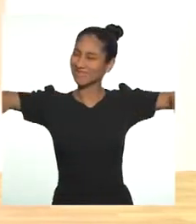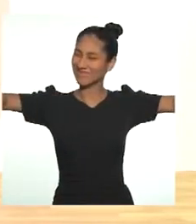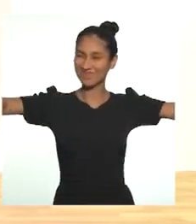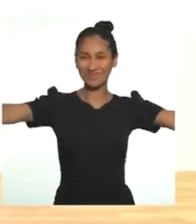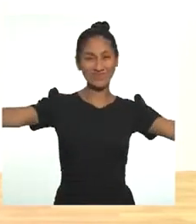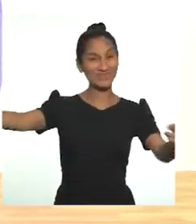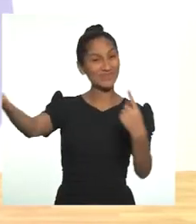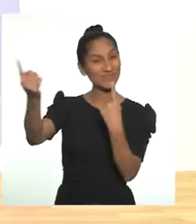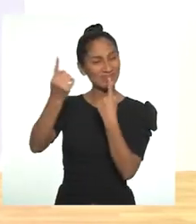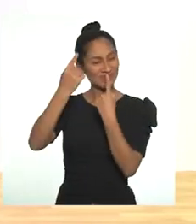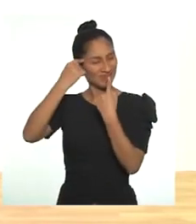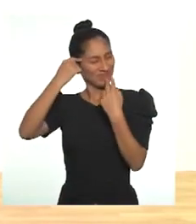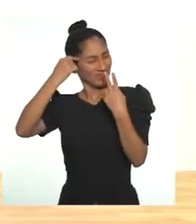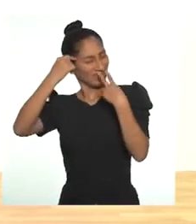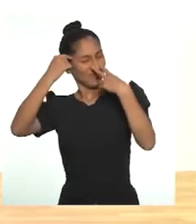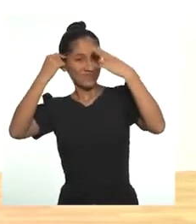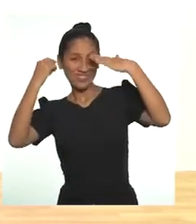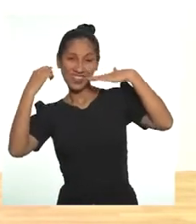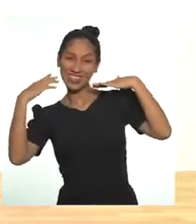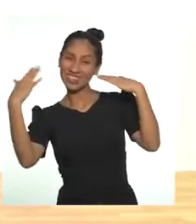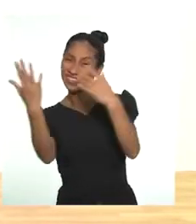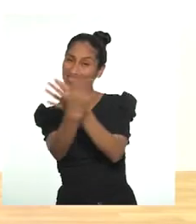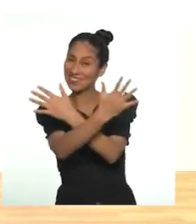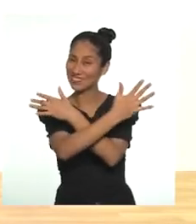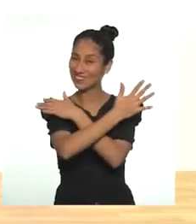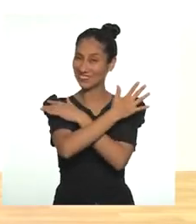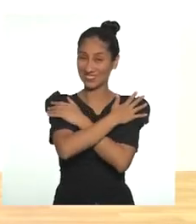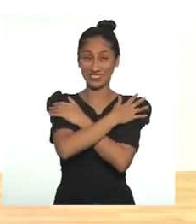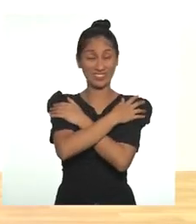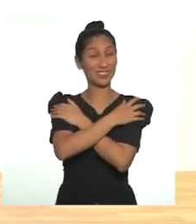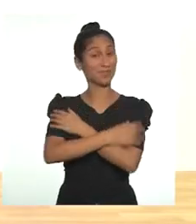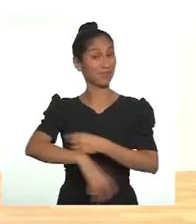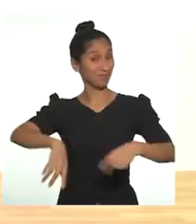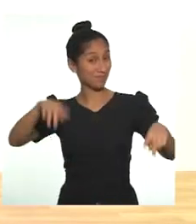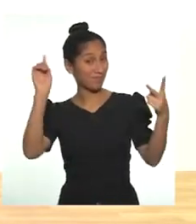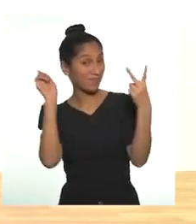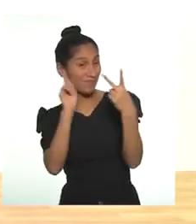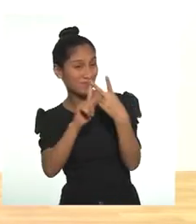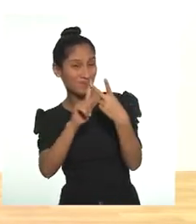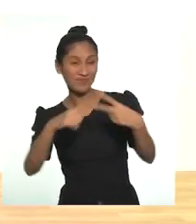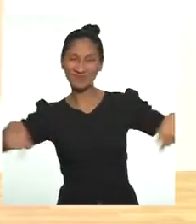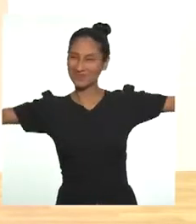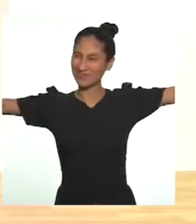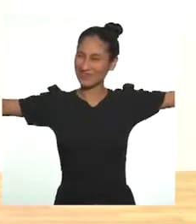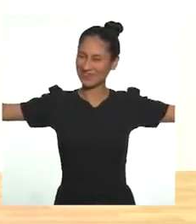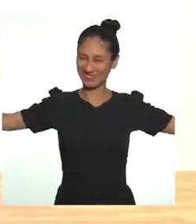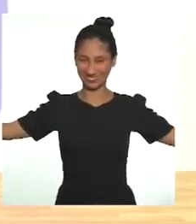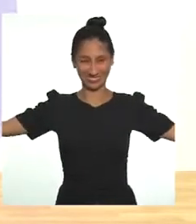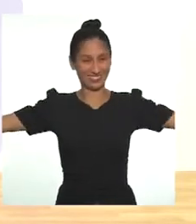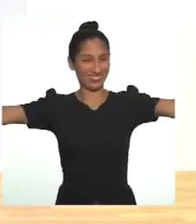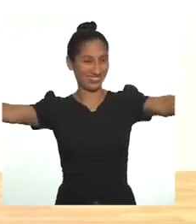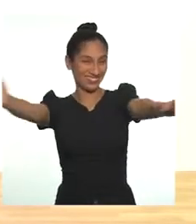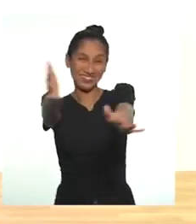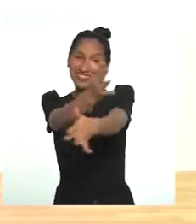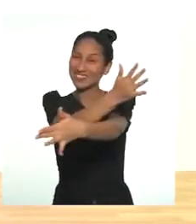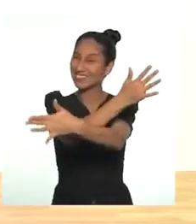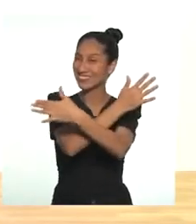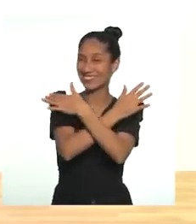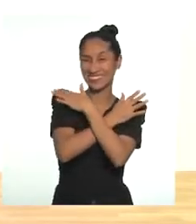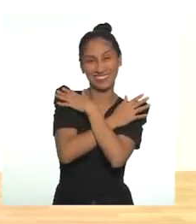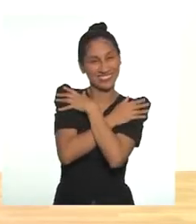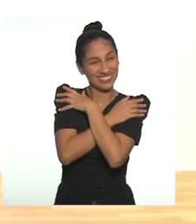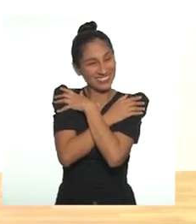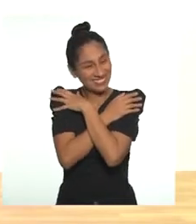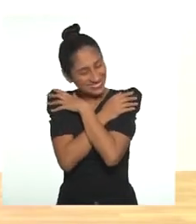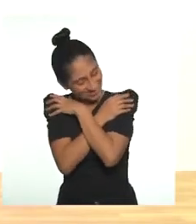Uno, y me abrazo. Y, dos, y me abrazo.